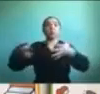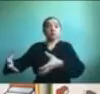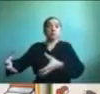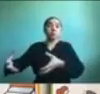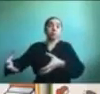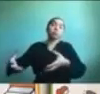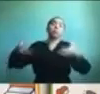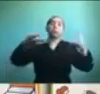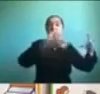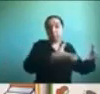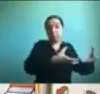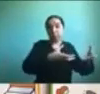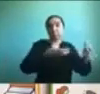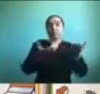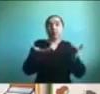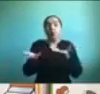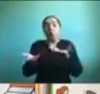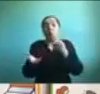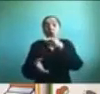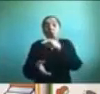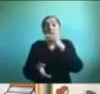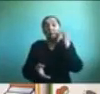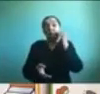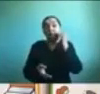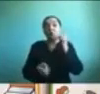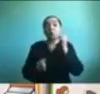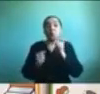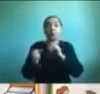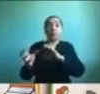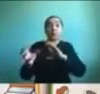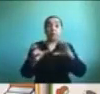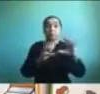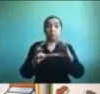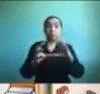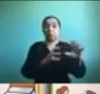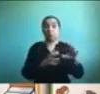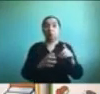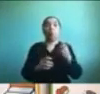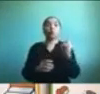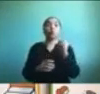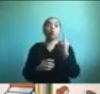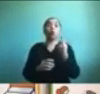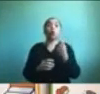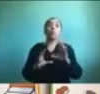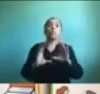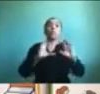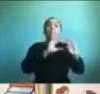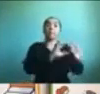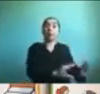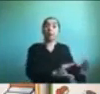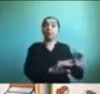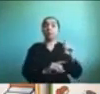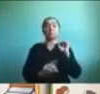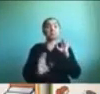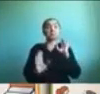que ese niño ponga los cojines o que tal vez solo tenga que poner la almohada entonces lo importante es que